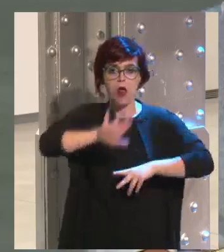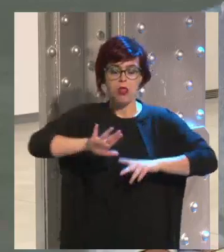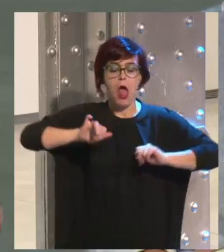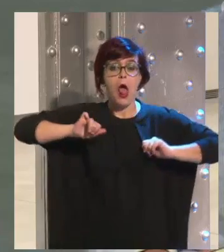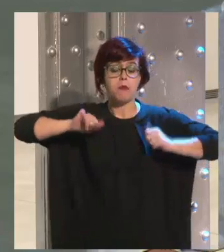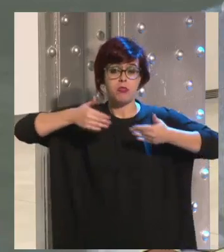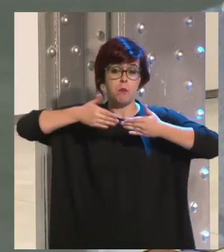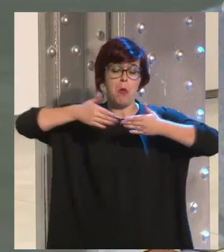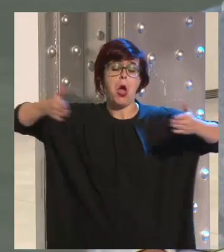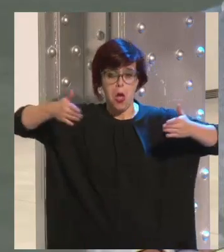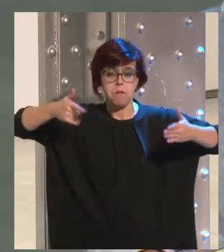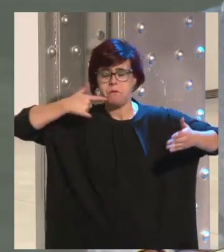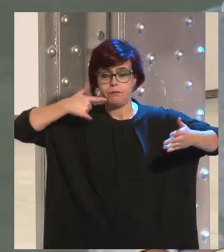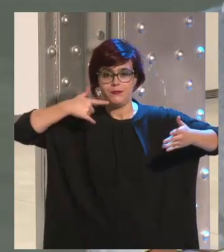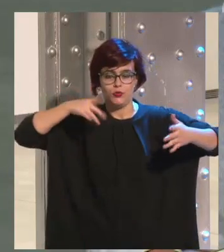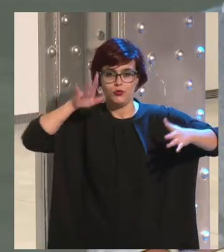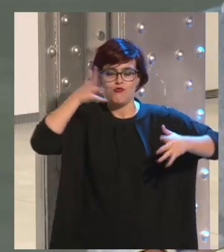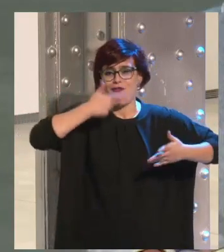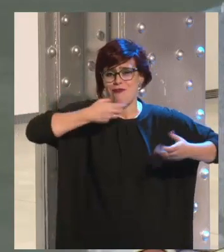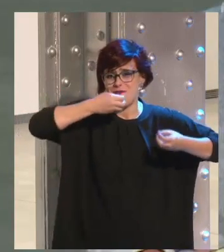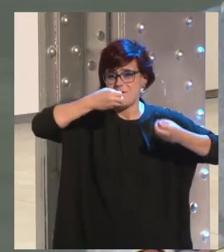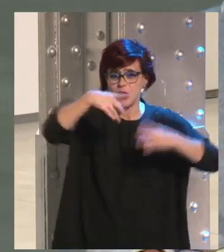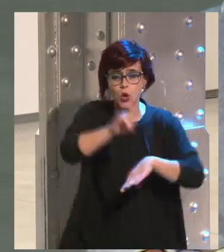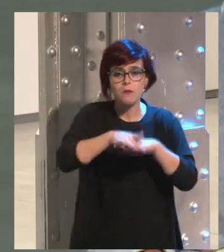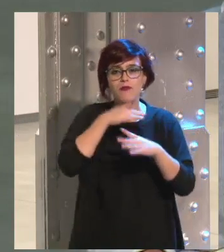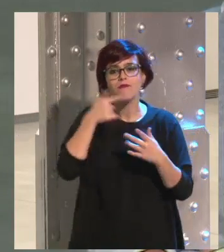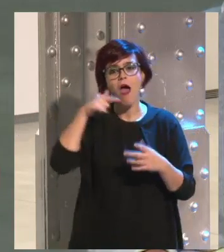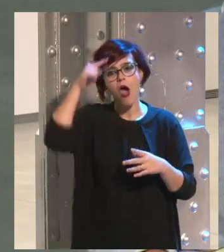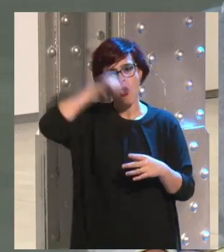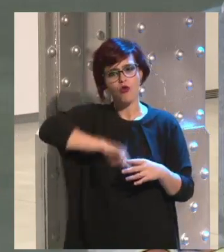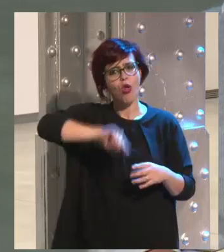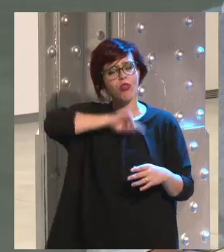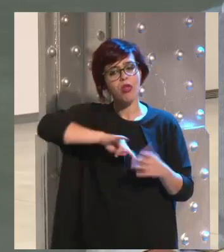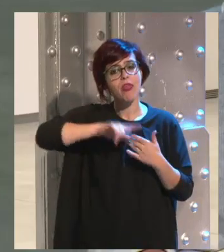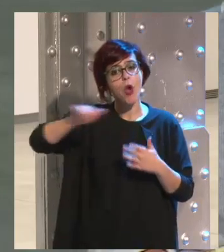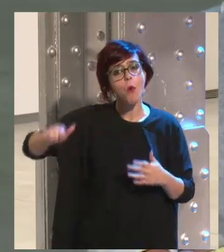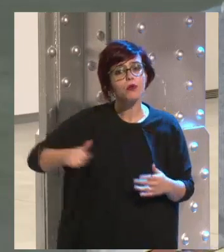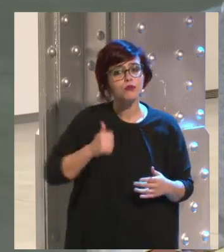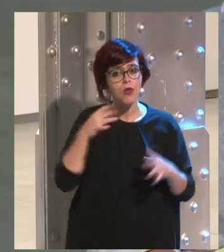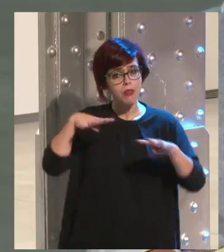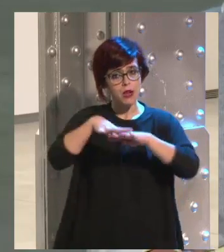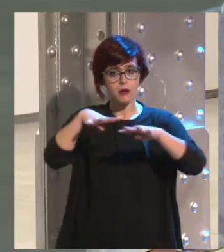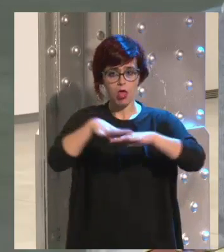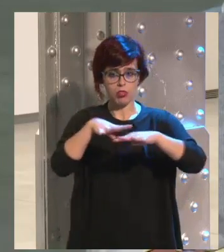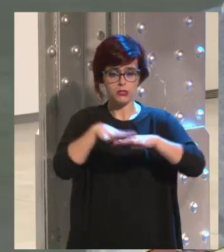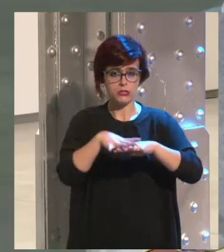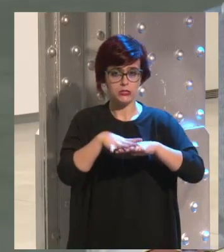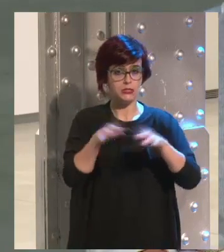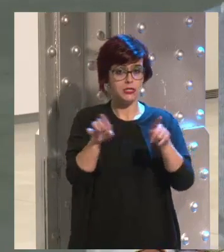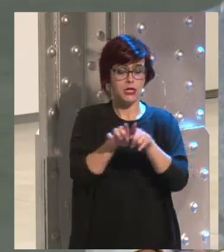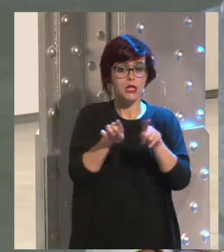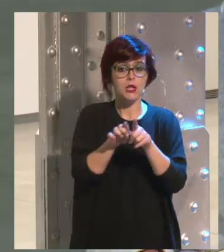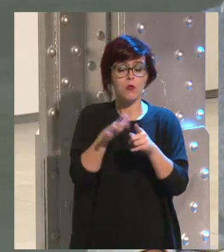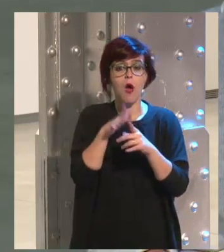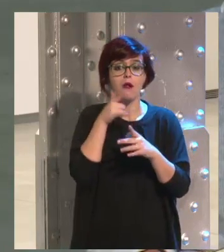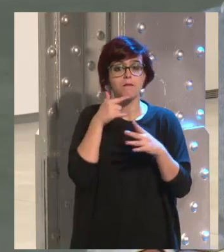en cacharrería, cada vez más existe esa conciencia de las oportunidades que hay en las redes y sobre todo, como dices,